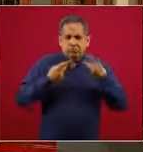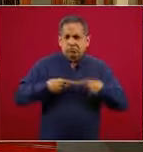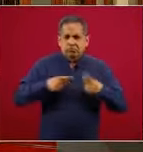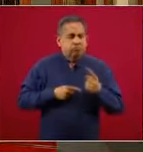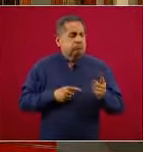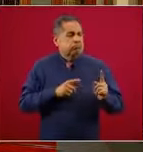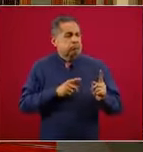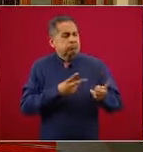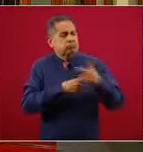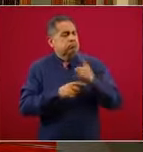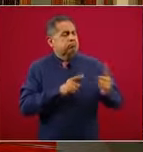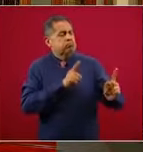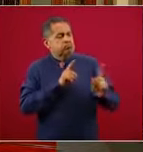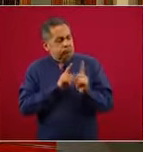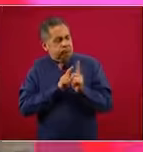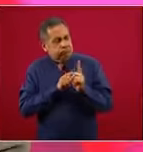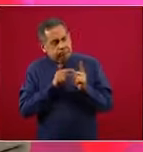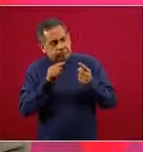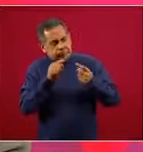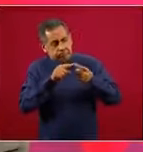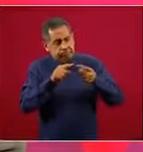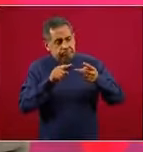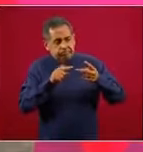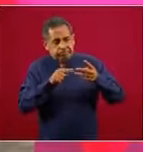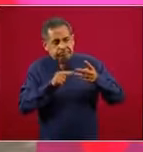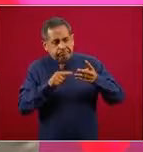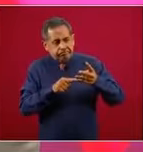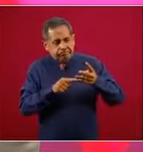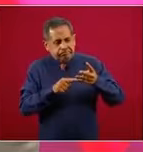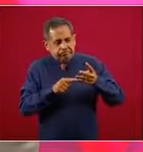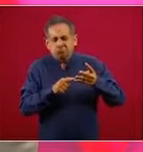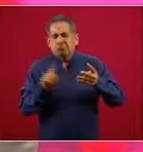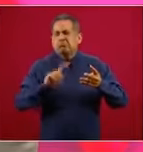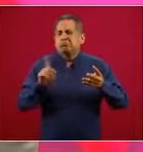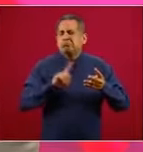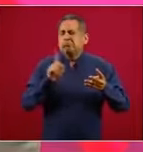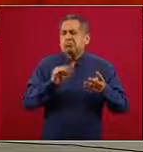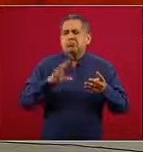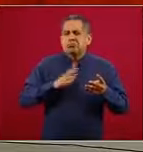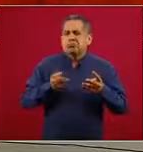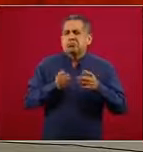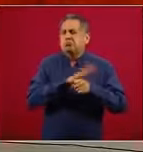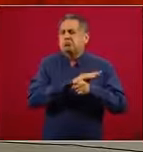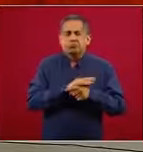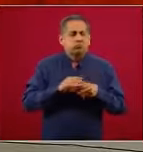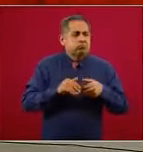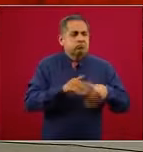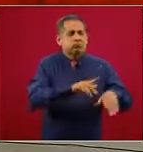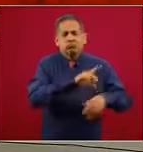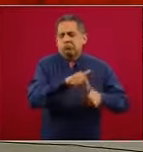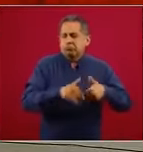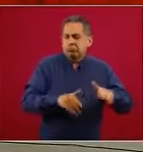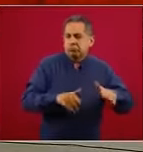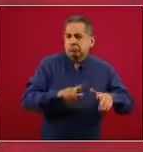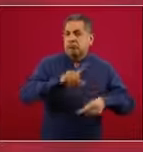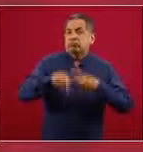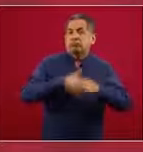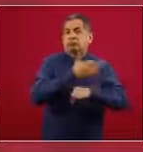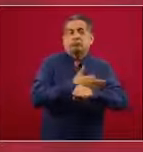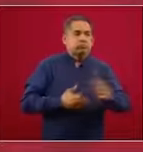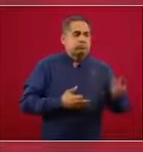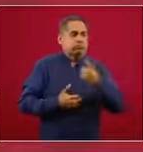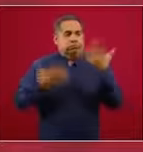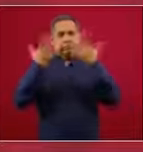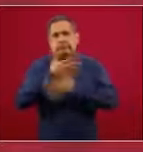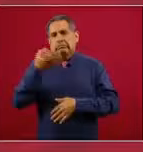que acudían a consulta y no se les sospechaba que tuvieran COVID y retardaba, por lo tanto, la atención,